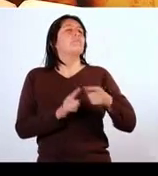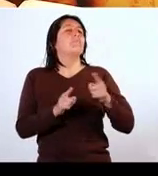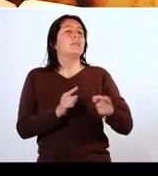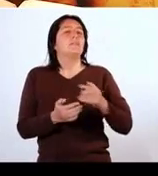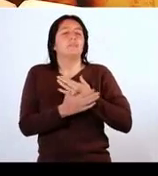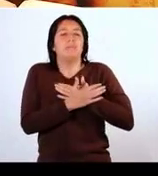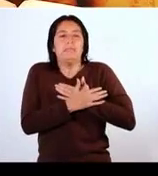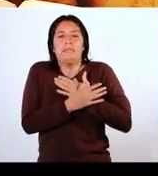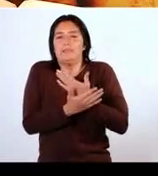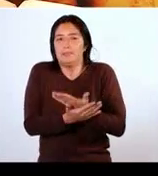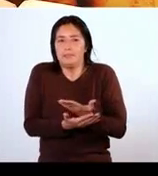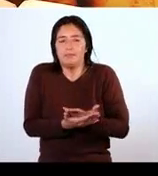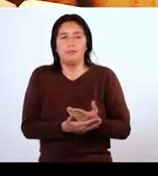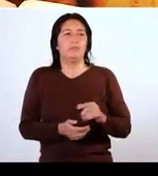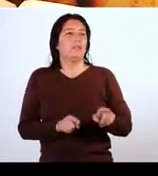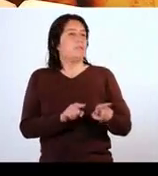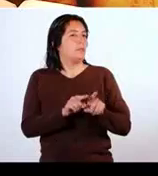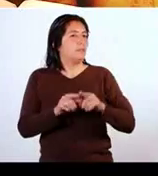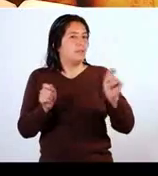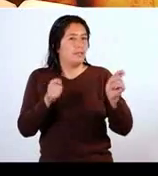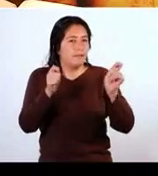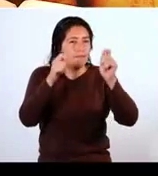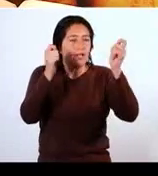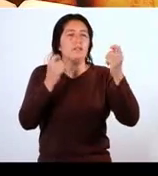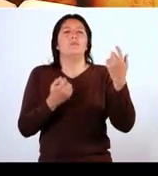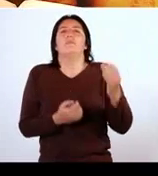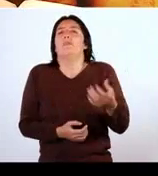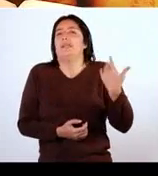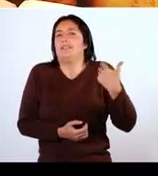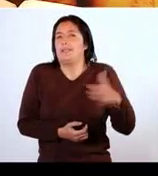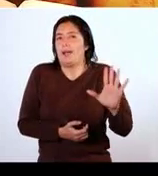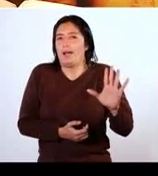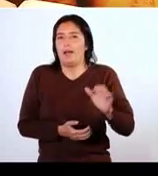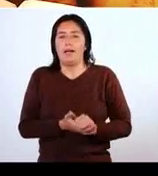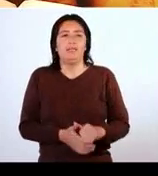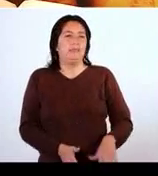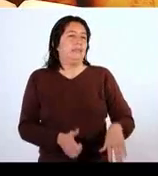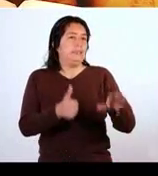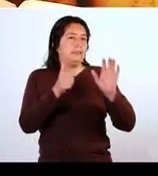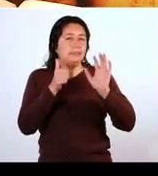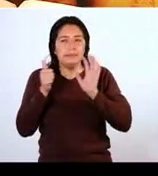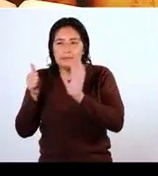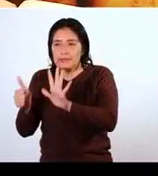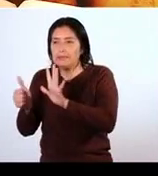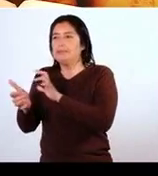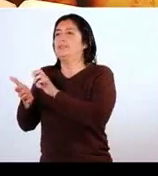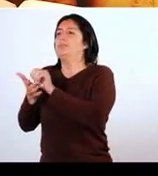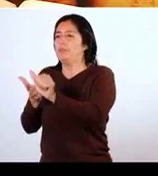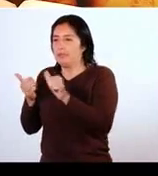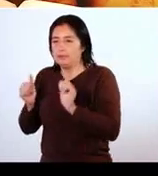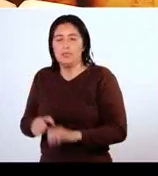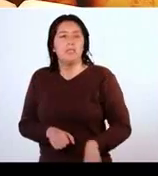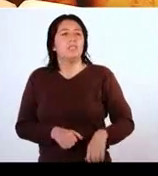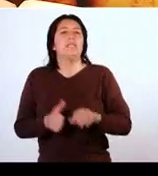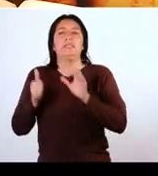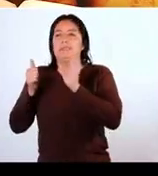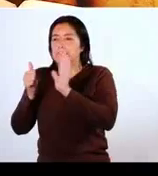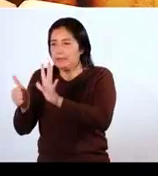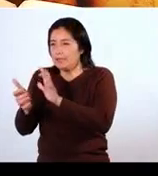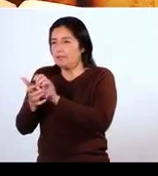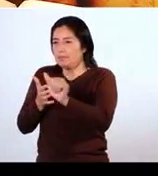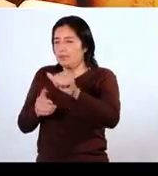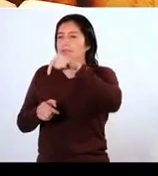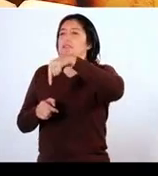pero también, mi queridísimo, pues tenemos que celebrar porque ya estamos cumpliendo nuestro sexto mes. Así